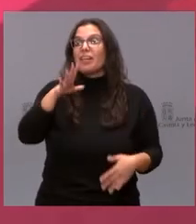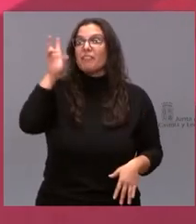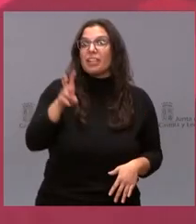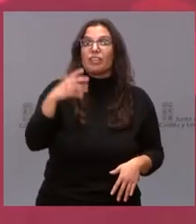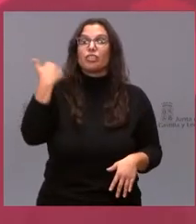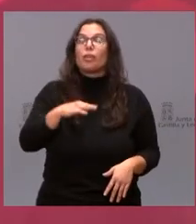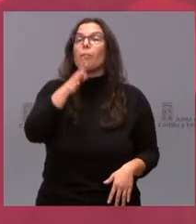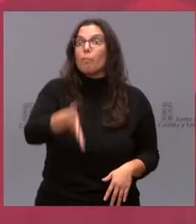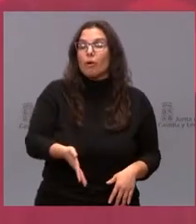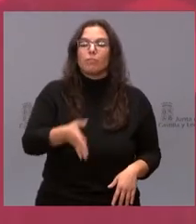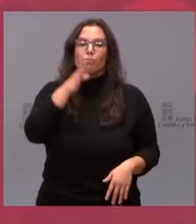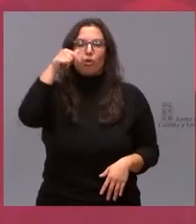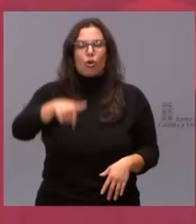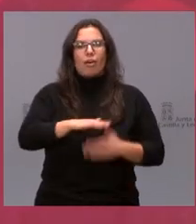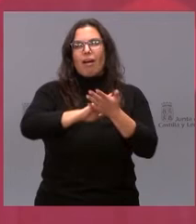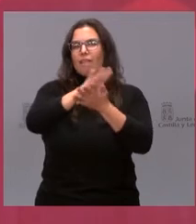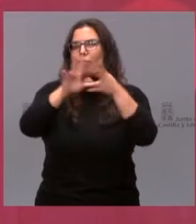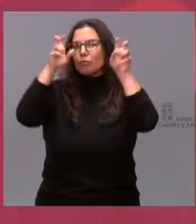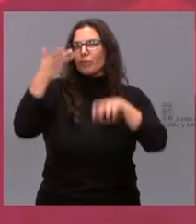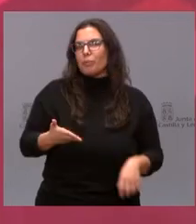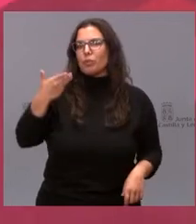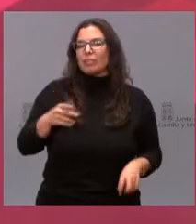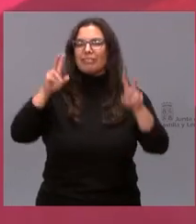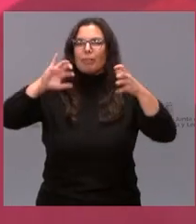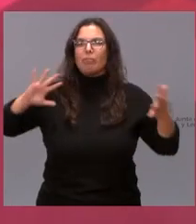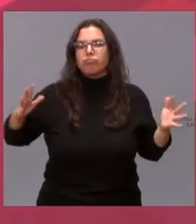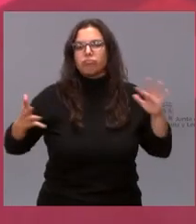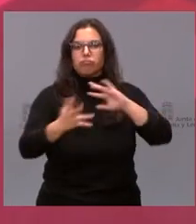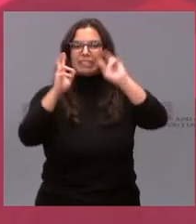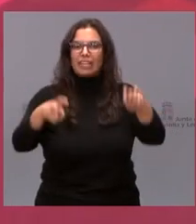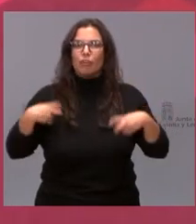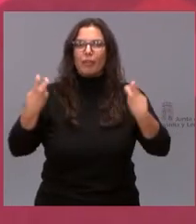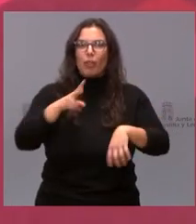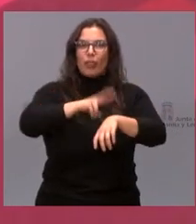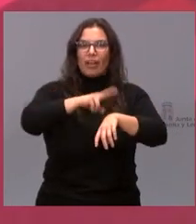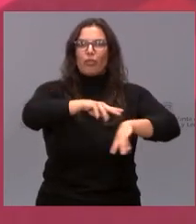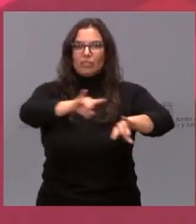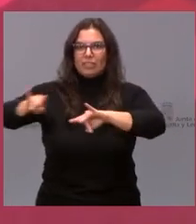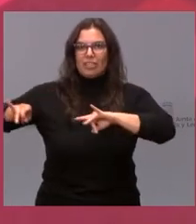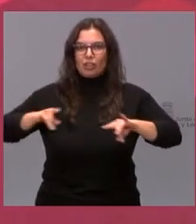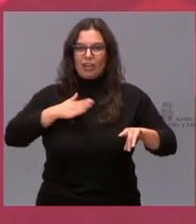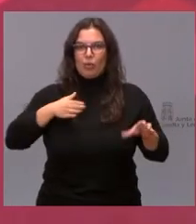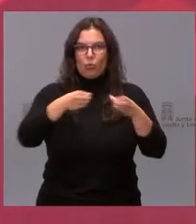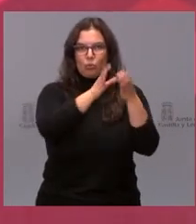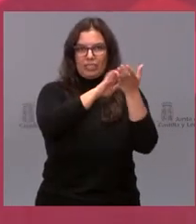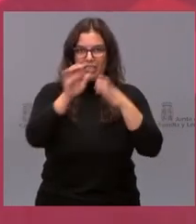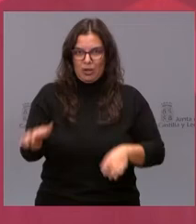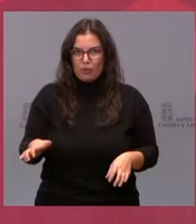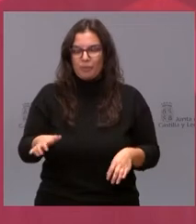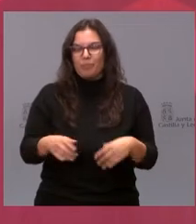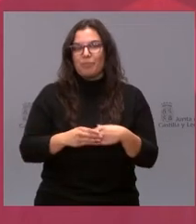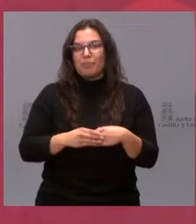para abordar un tema tan importante como es la transformación de las delegaciones territoriales de la Junta de Castilla y León